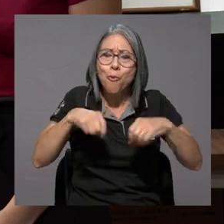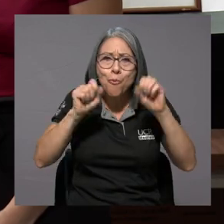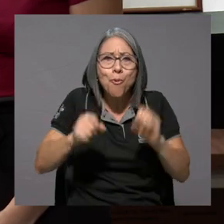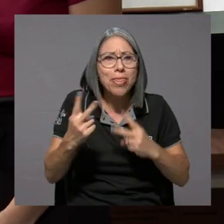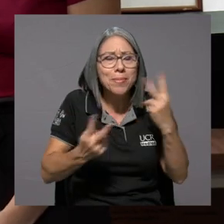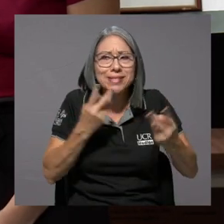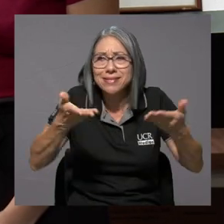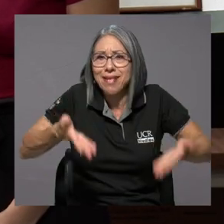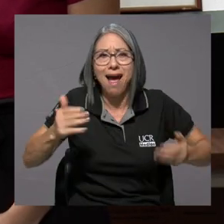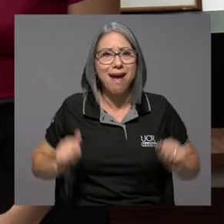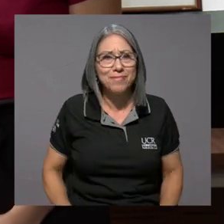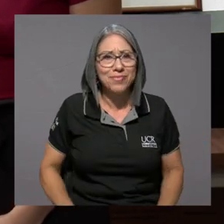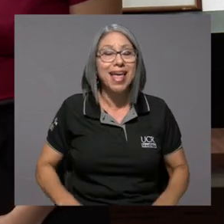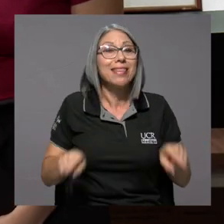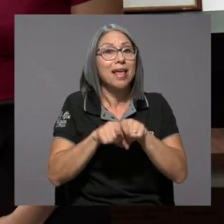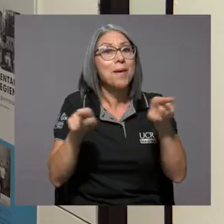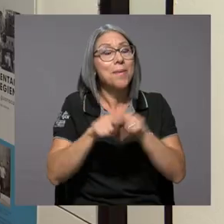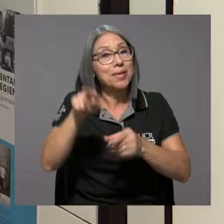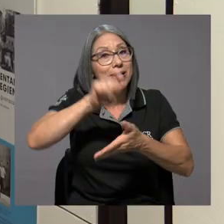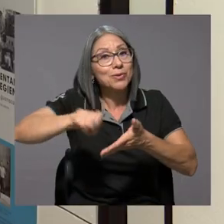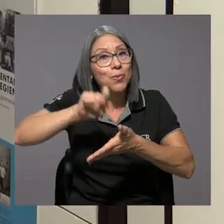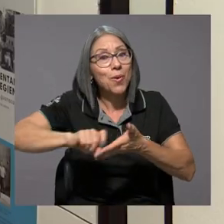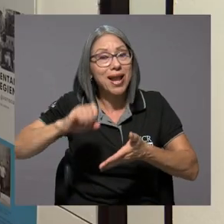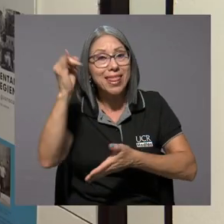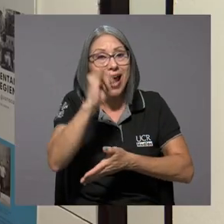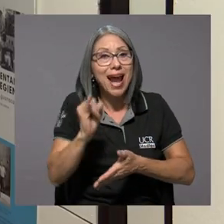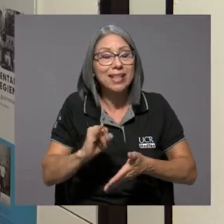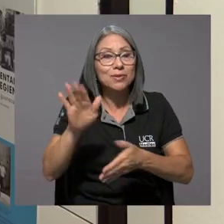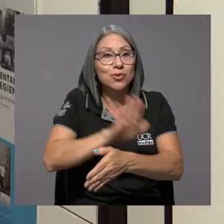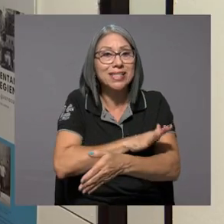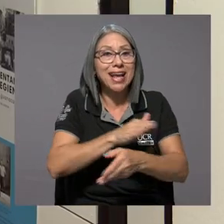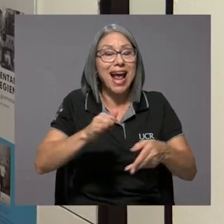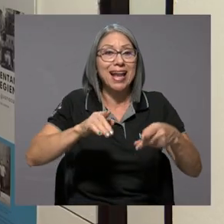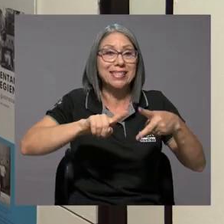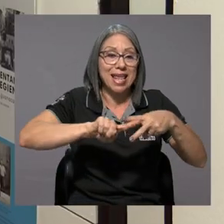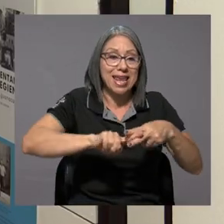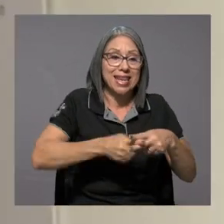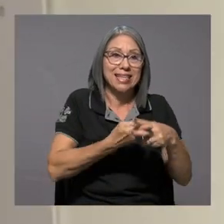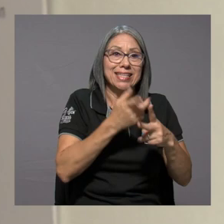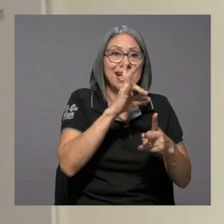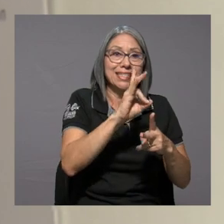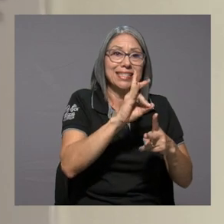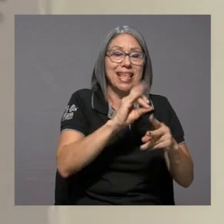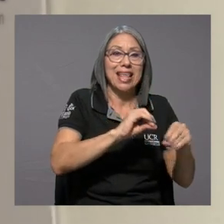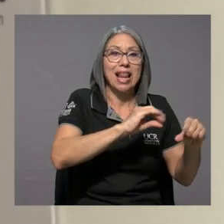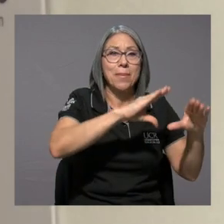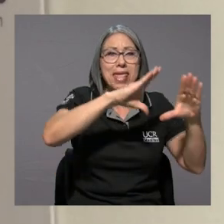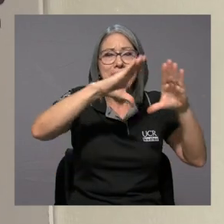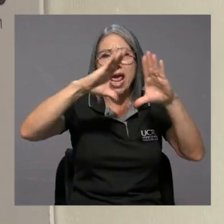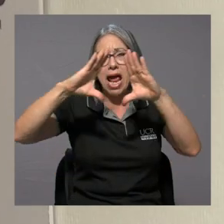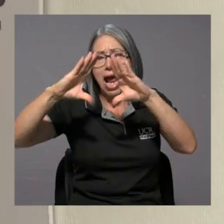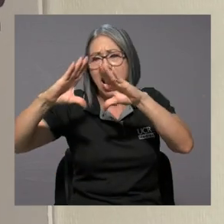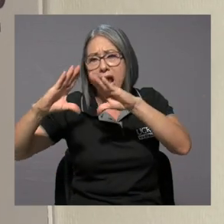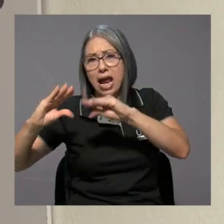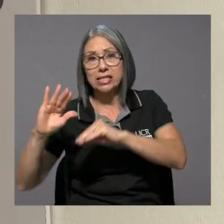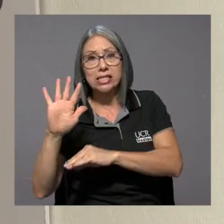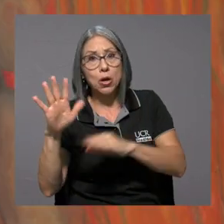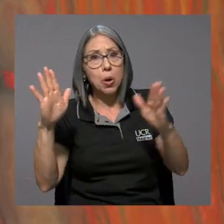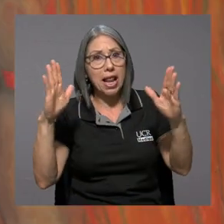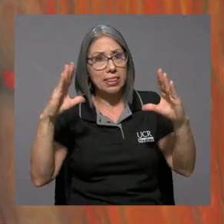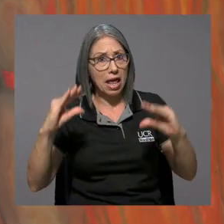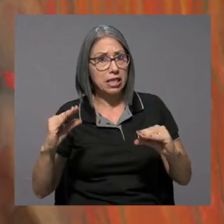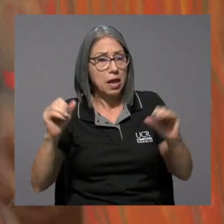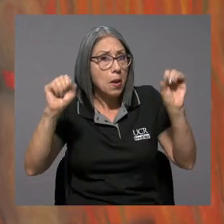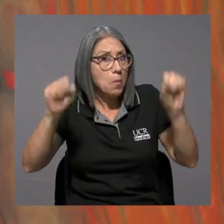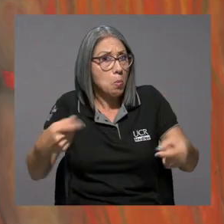a visitarlo. La Escuela de Artes Musicales está abierta desde las 7 de la mañana hasta aproximadamente las 5 de la tarde para recibir